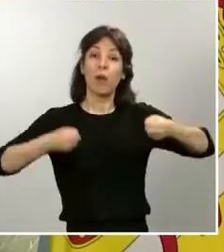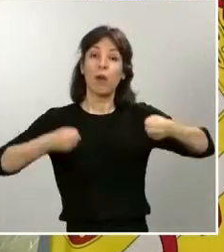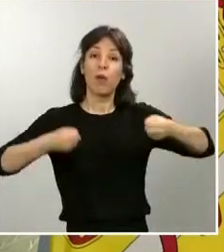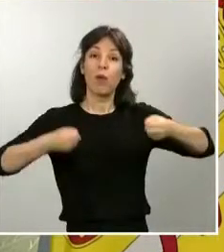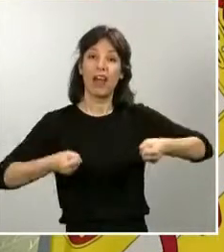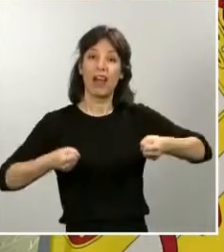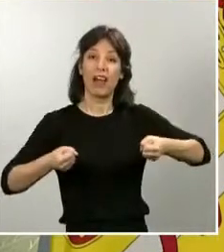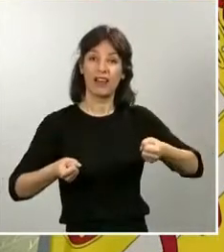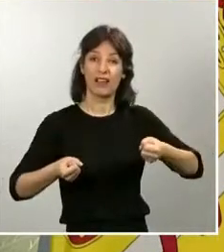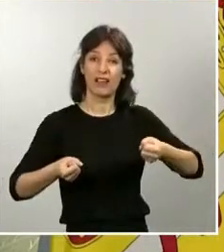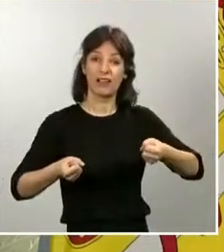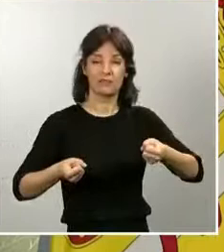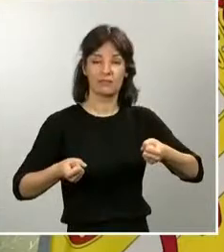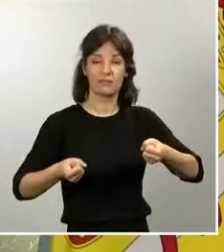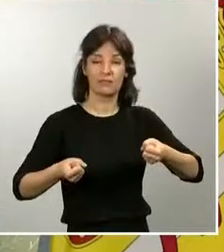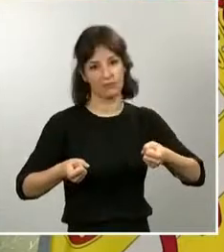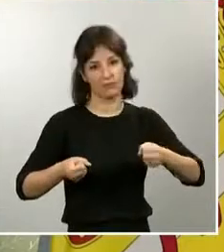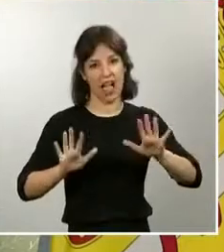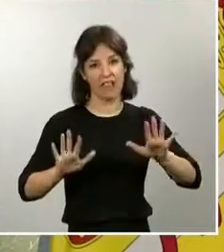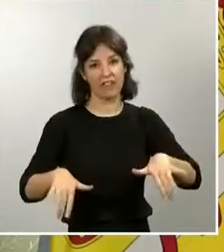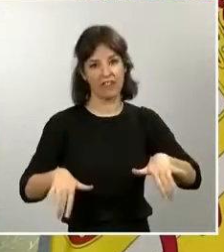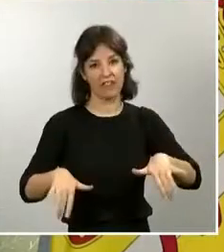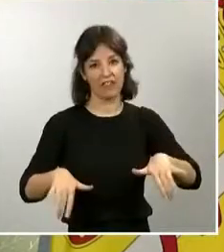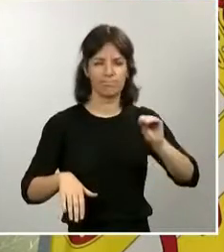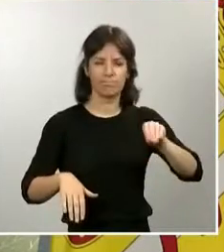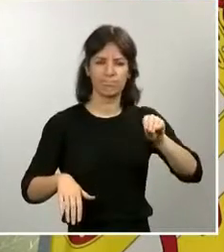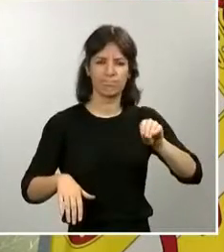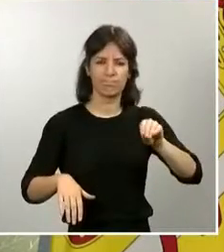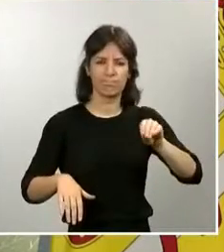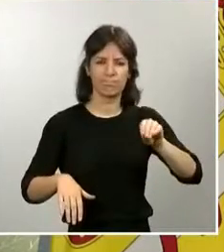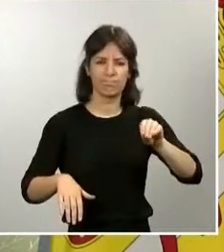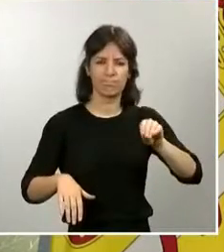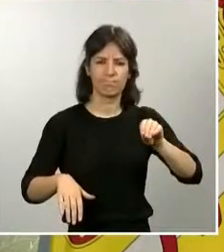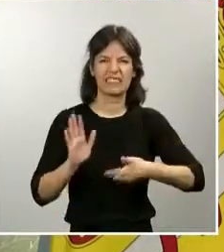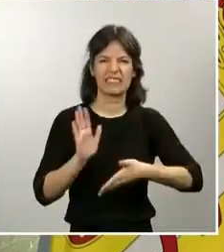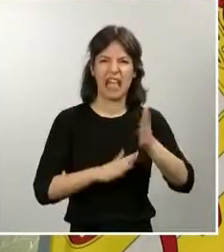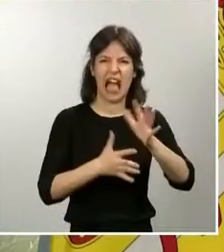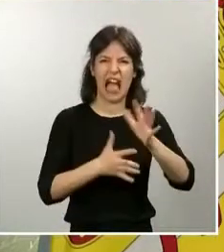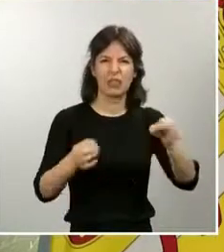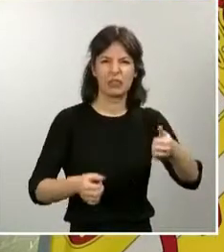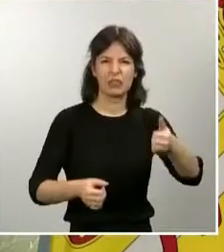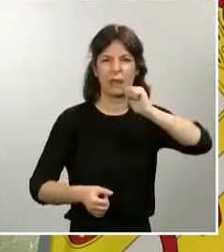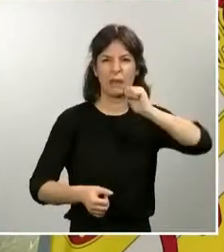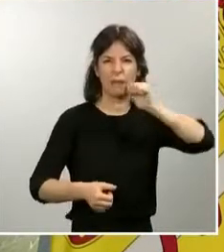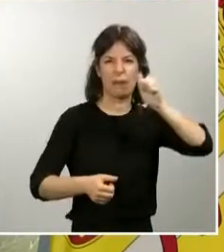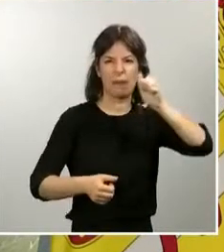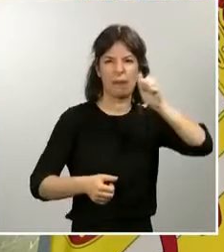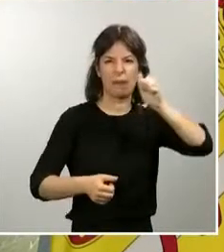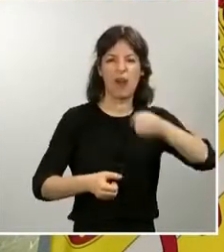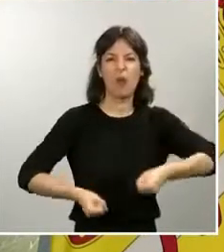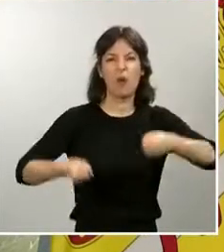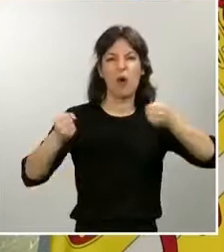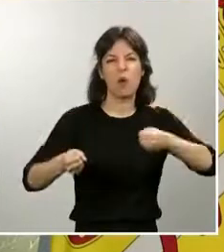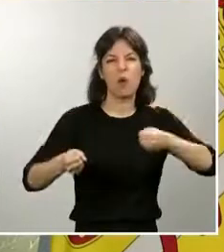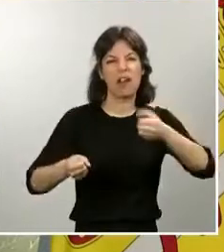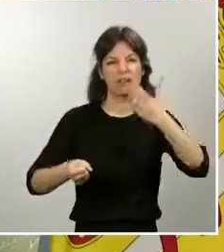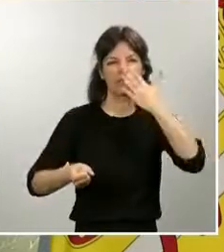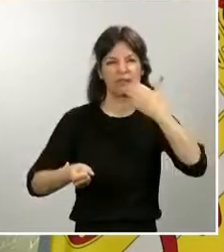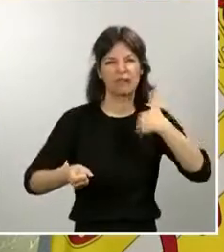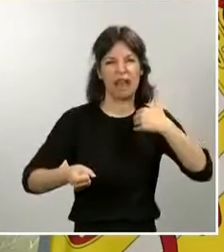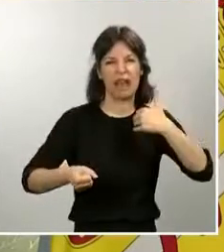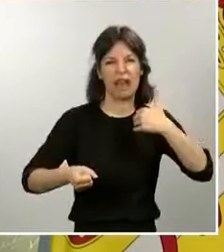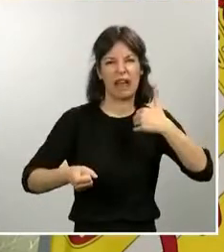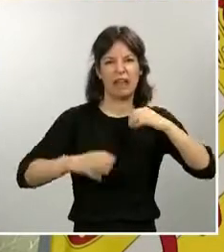Al final acabó reconociendo que iba a tomar unas copas con unos amigos y que lo de la bombona era para saltarse el confinamiento.